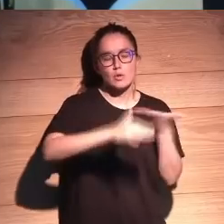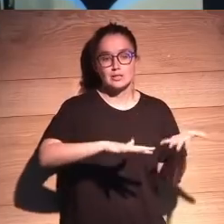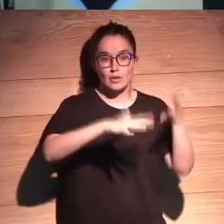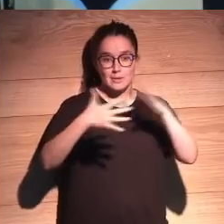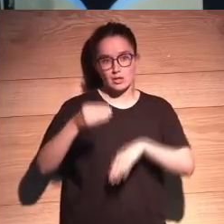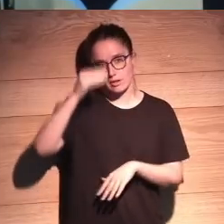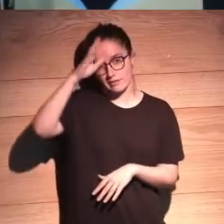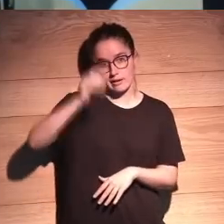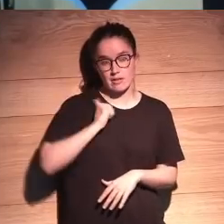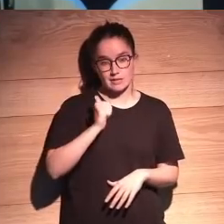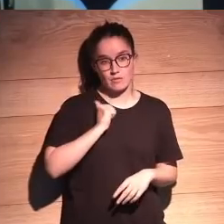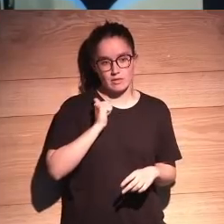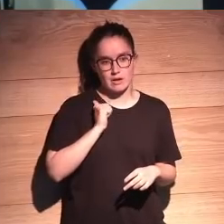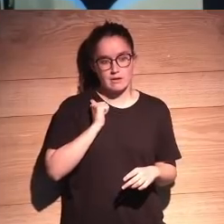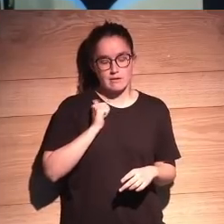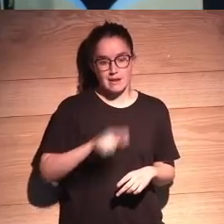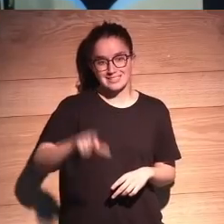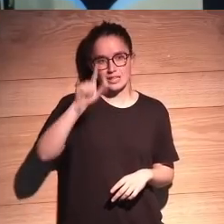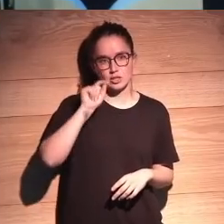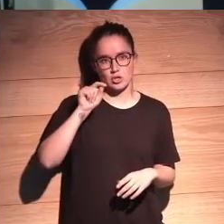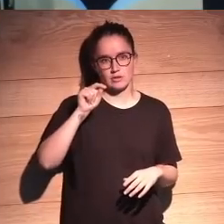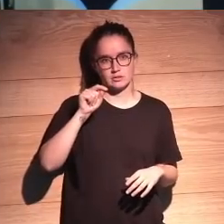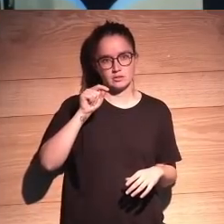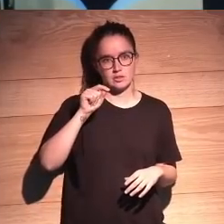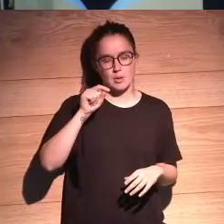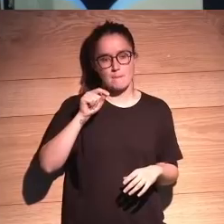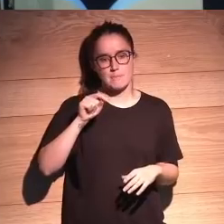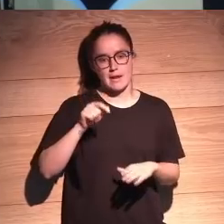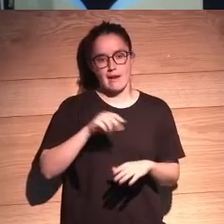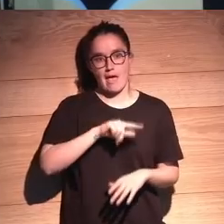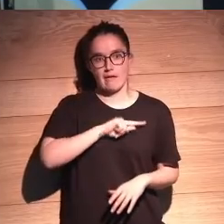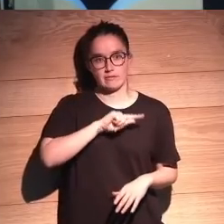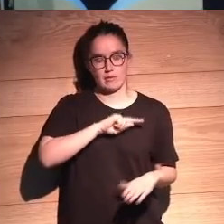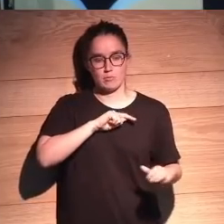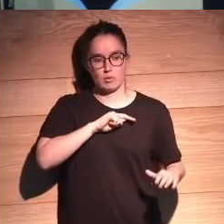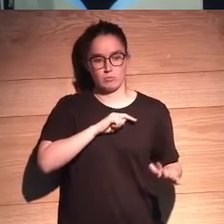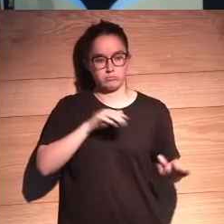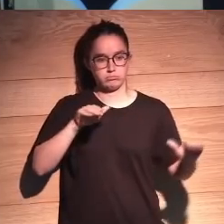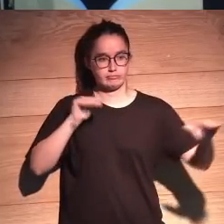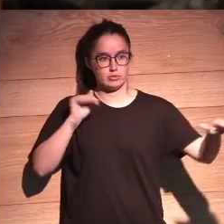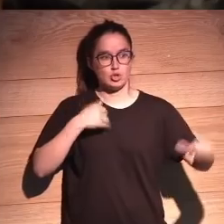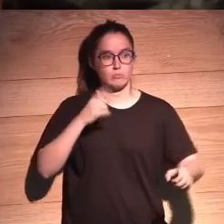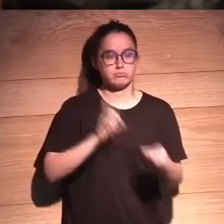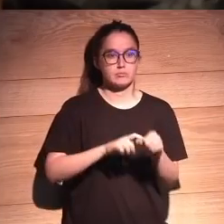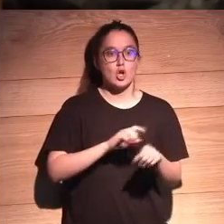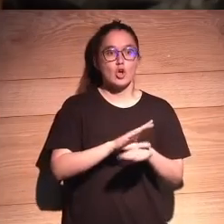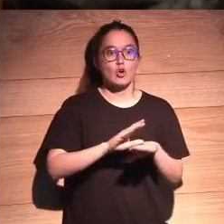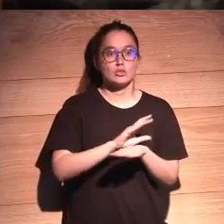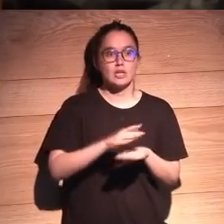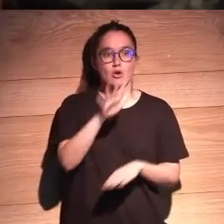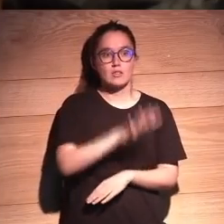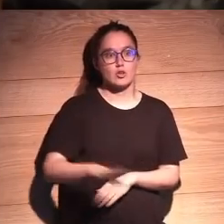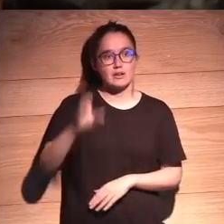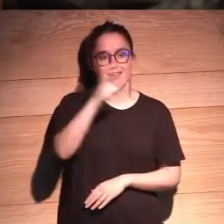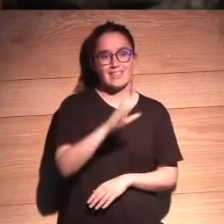inteligencia artificial y la toma de decisiones para preservar la ética yo soy miembro del Consejo Nacional de Ciencia y el gobierno hace dos